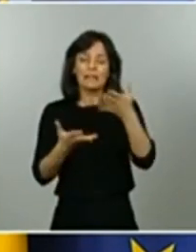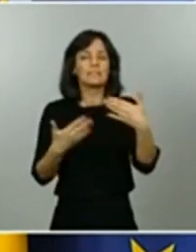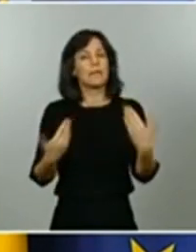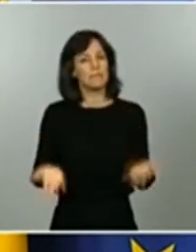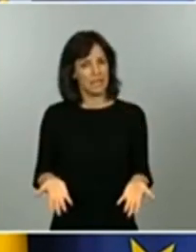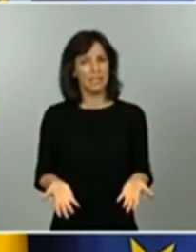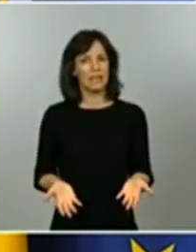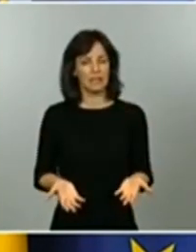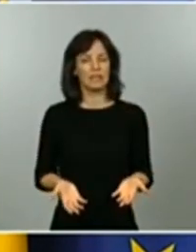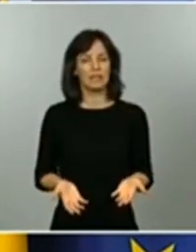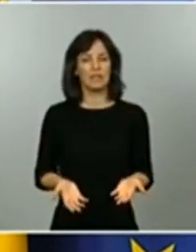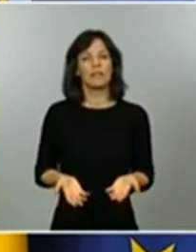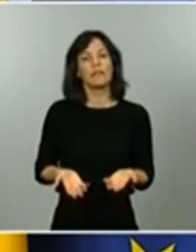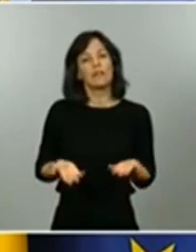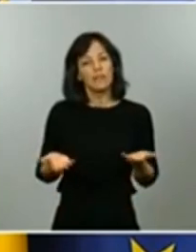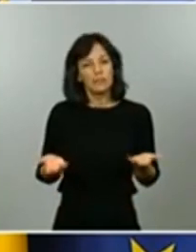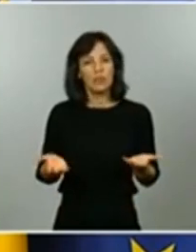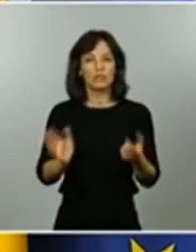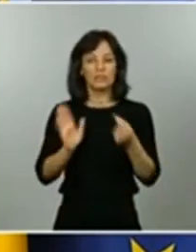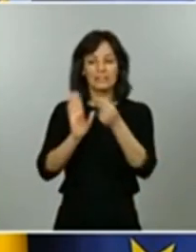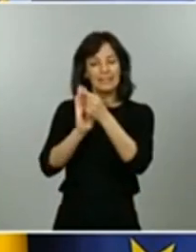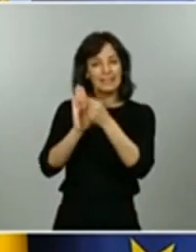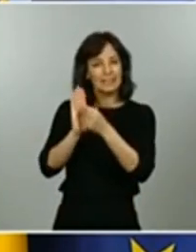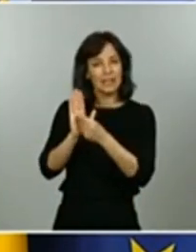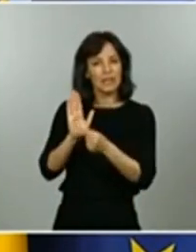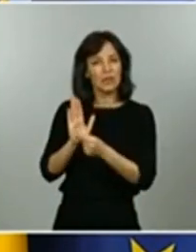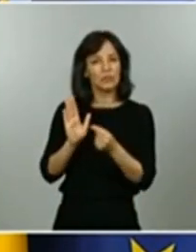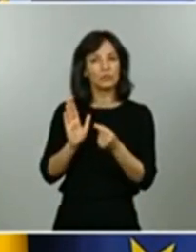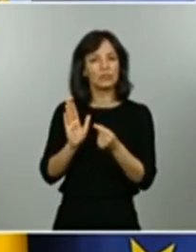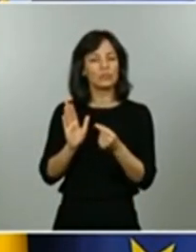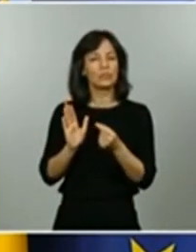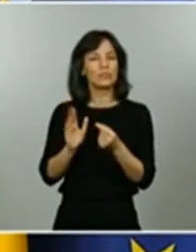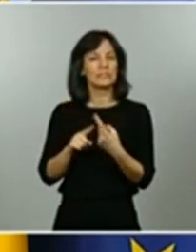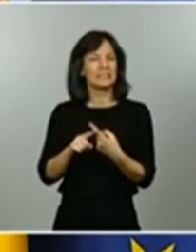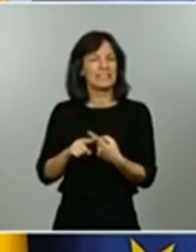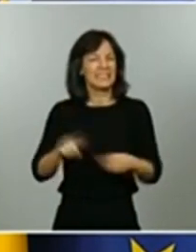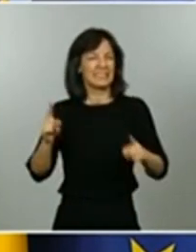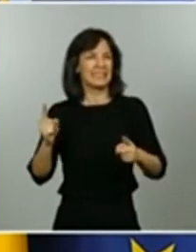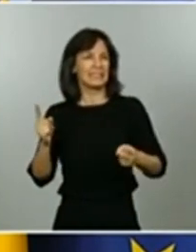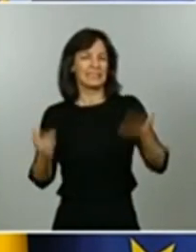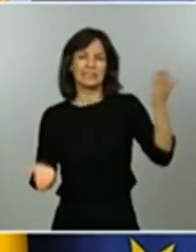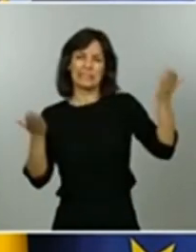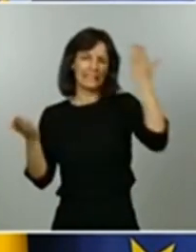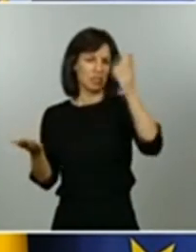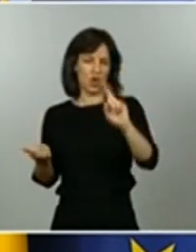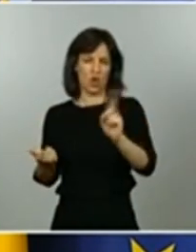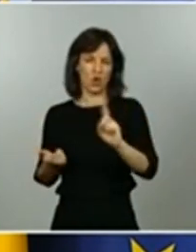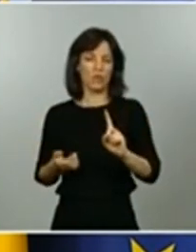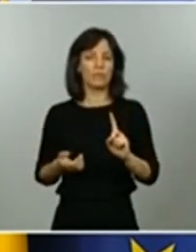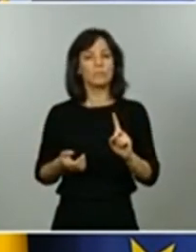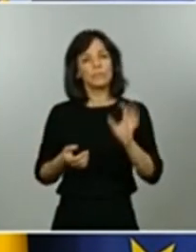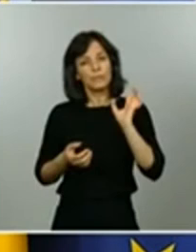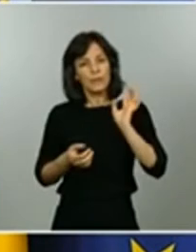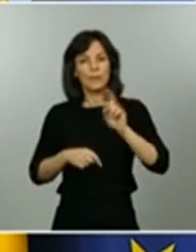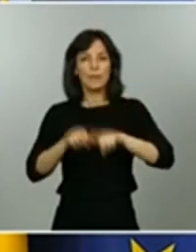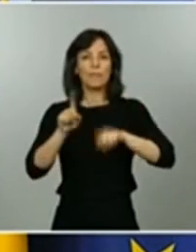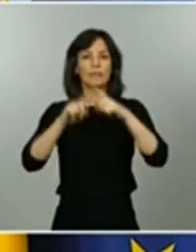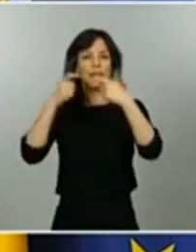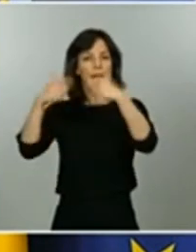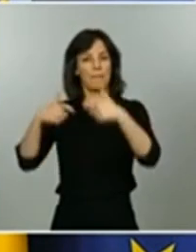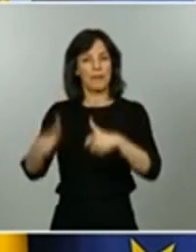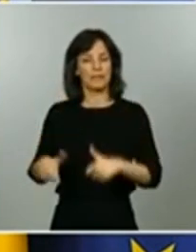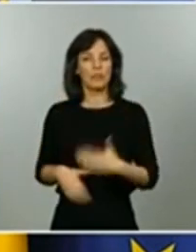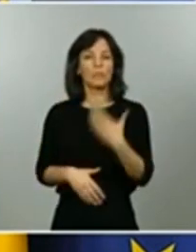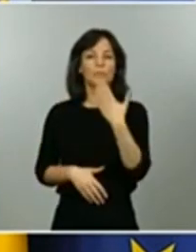lado los criterios no han sido muy diferentes a los de los demás sí que es cierto que en algunos de los apartados por ejemplo el acceso